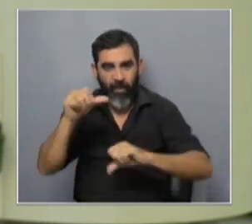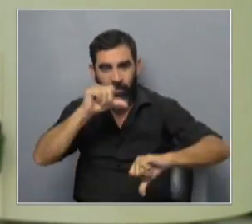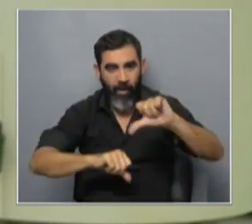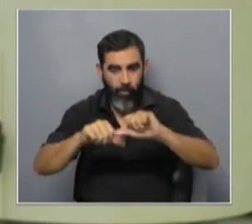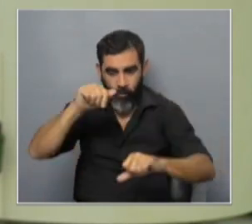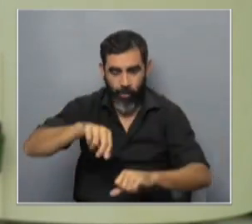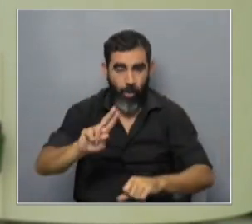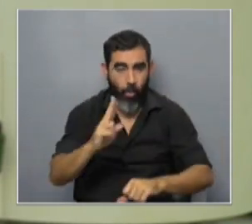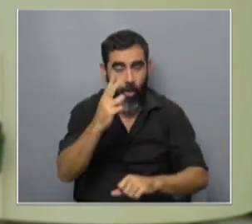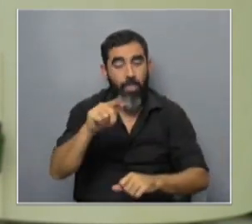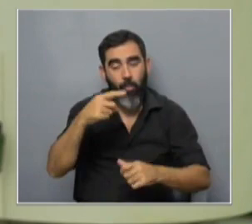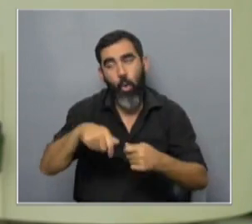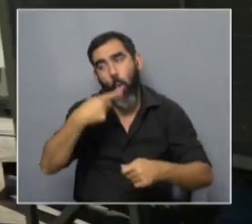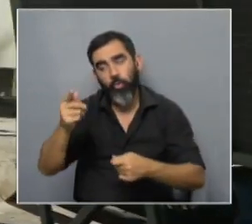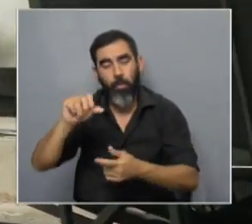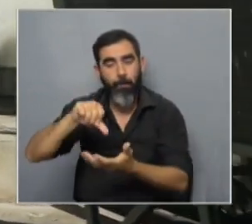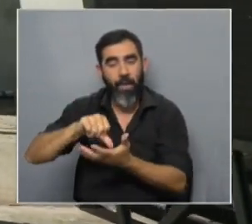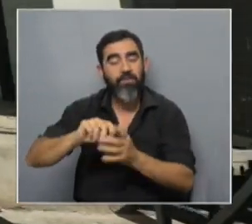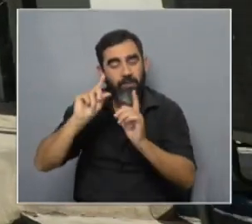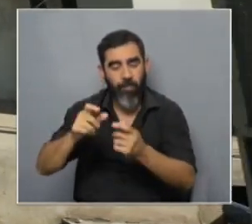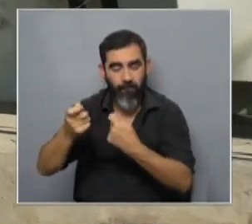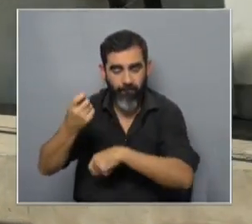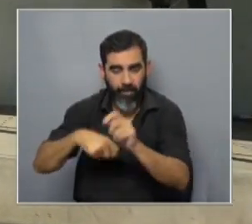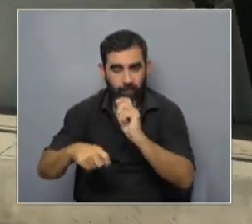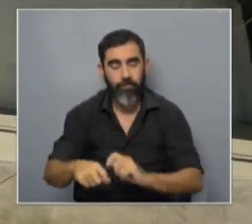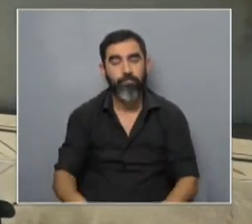nacionales en un principio y después algunos a la región